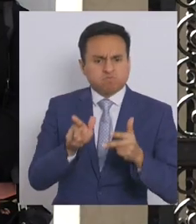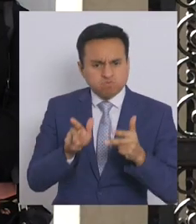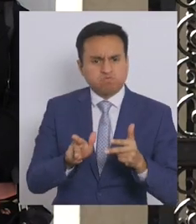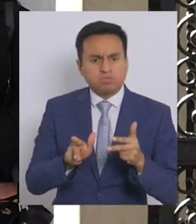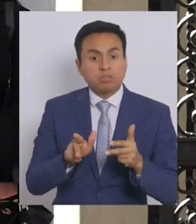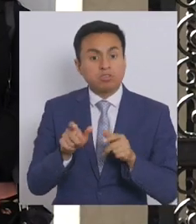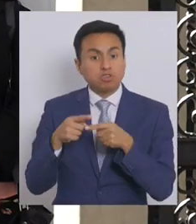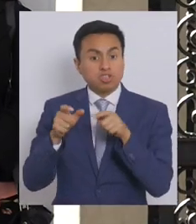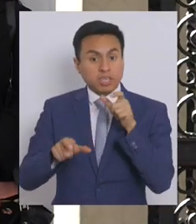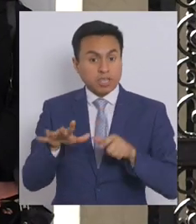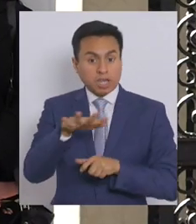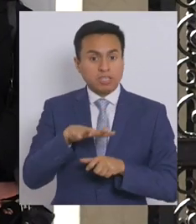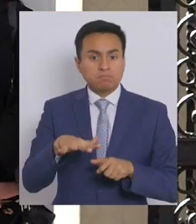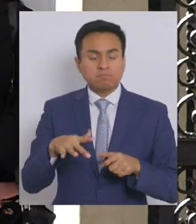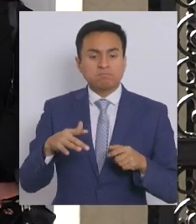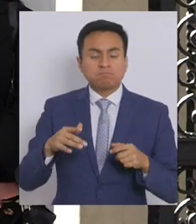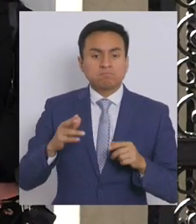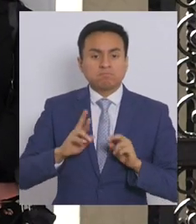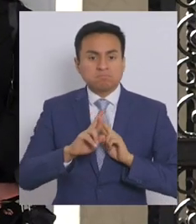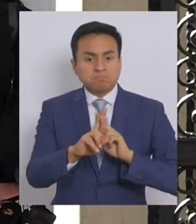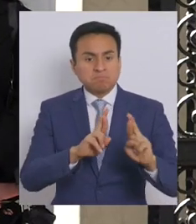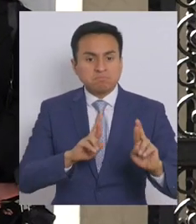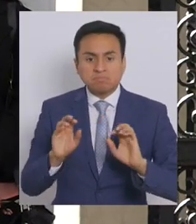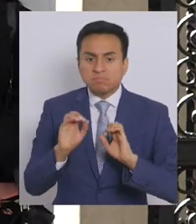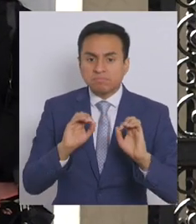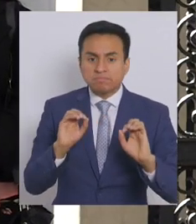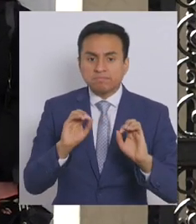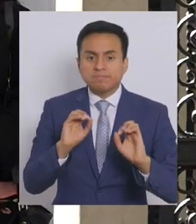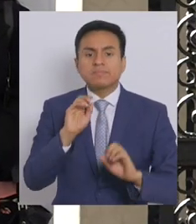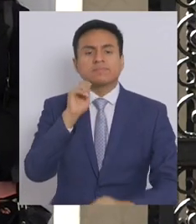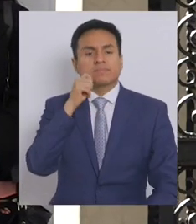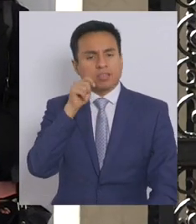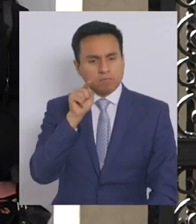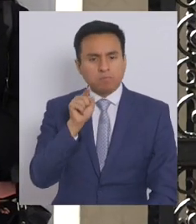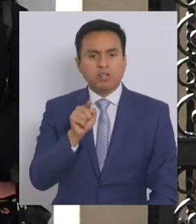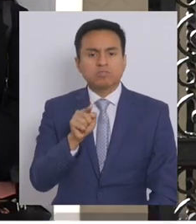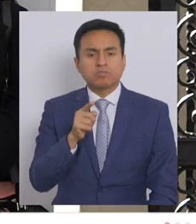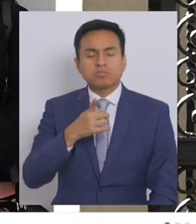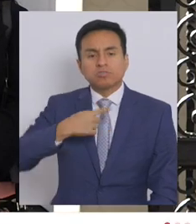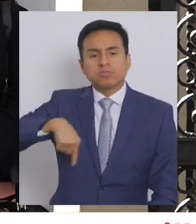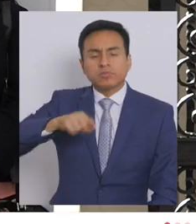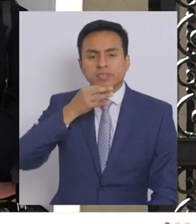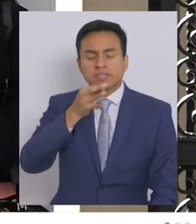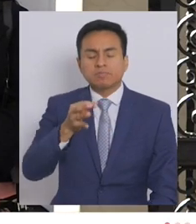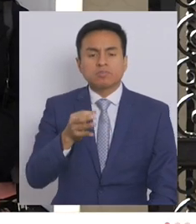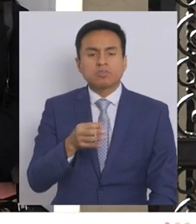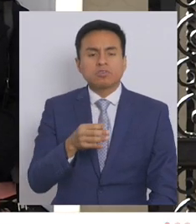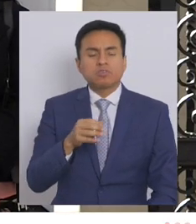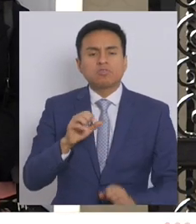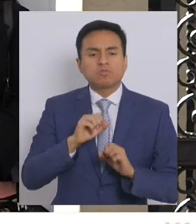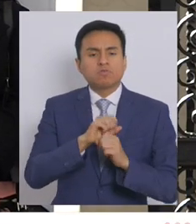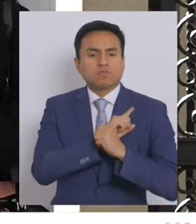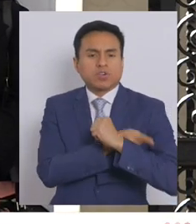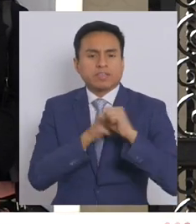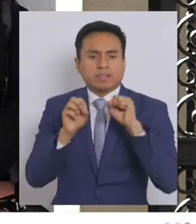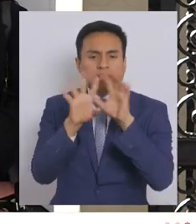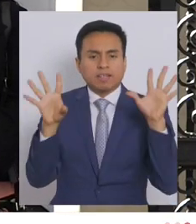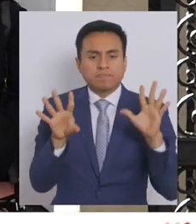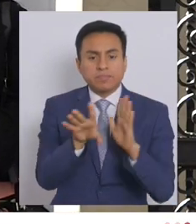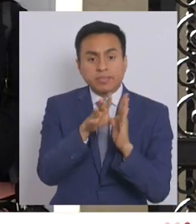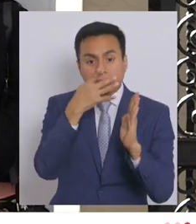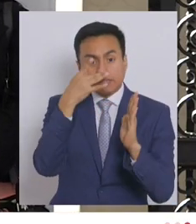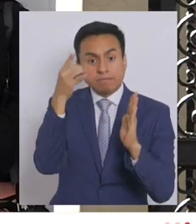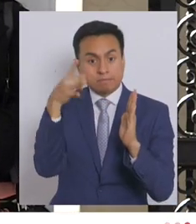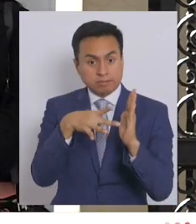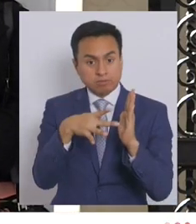A esta hora el Presidente Sebastián Piñera presenta un proyecto de ley contra amenazas, coacción y hostigamiento. Escuchemos. Los delitos